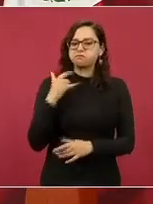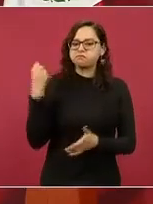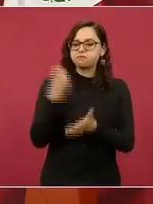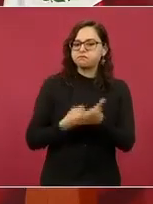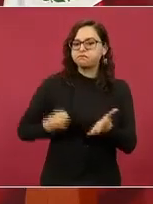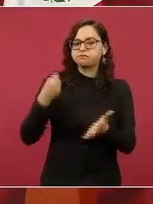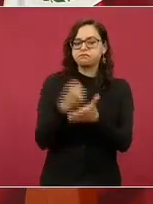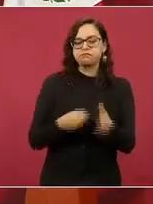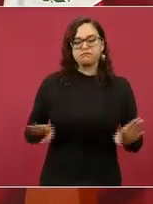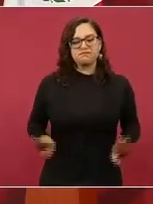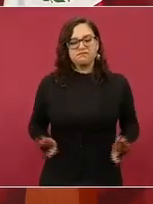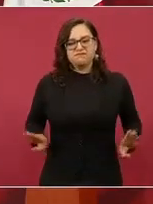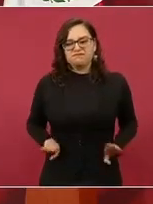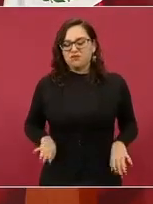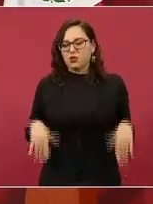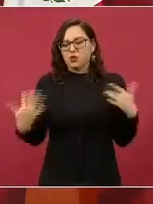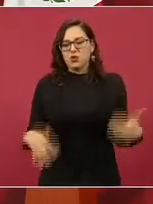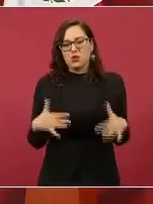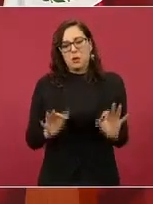firmes convicciones.